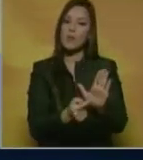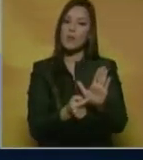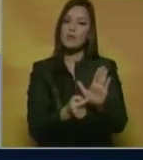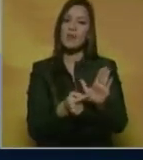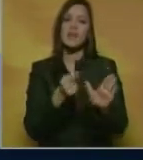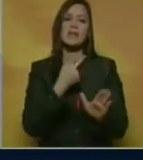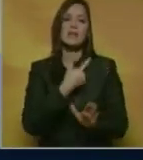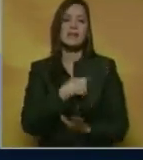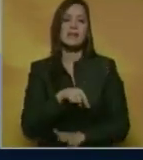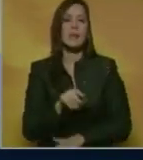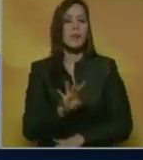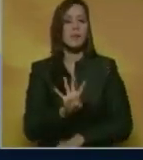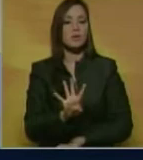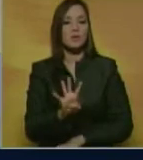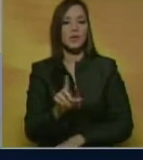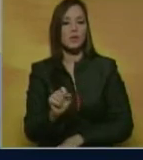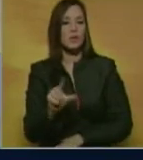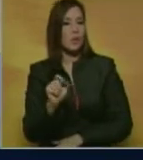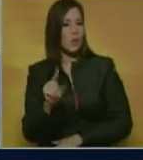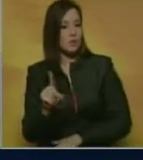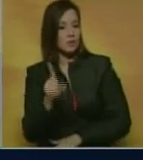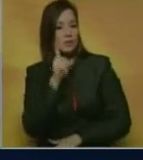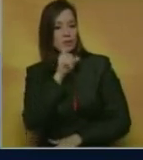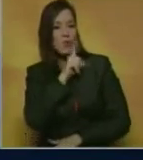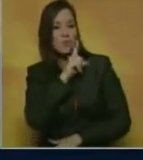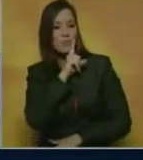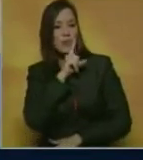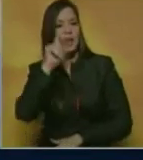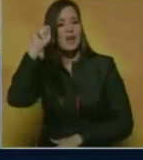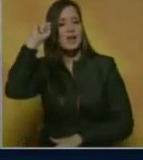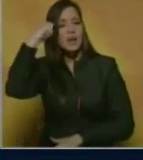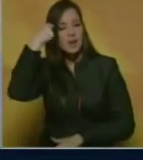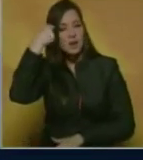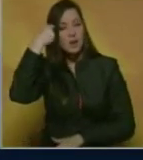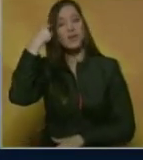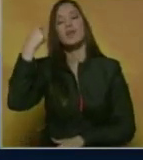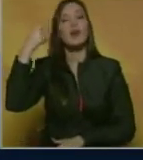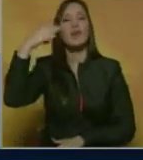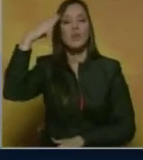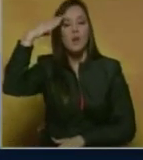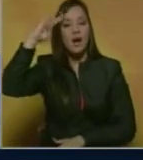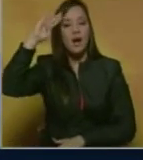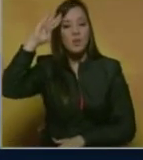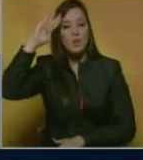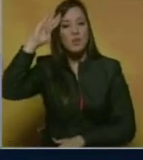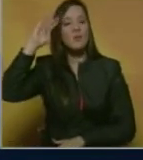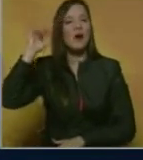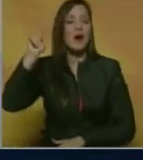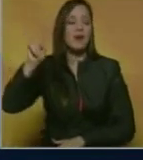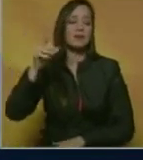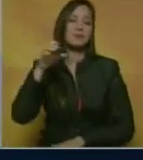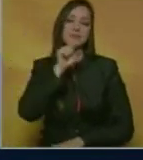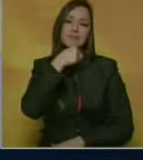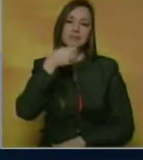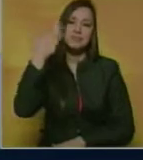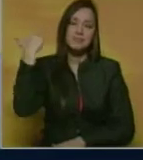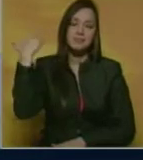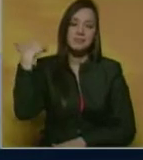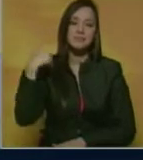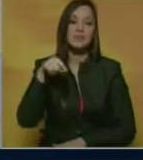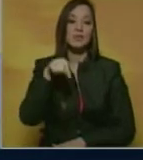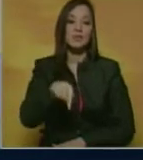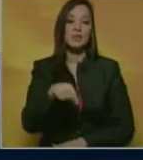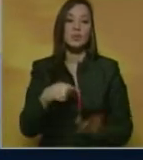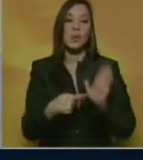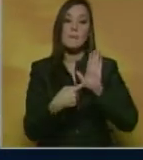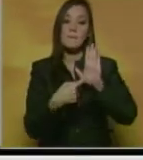411 inspirada en La Habana Vieja. Empedrado 411 nuestra próxima colección Primavera-Verano la presentamos hoy aquí en Madrid